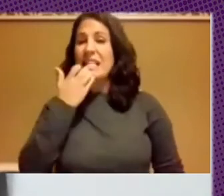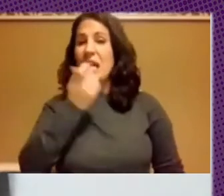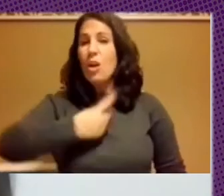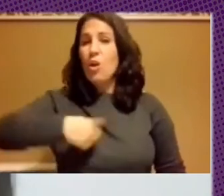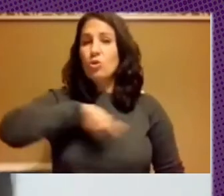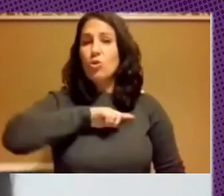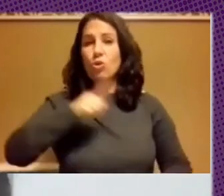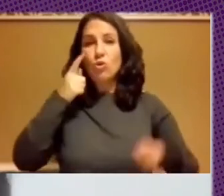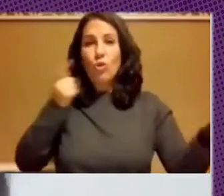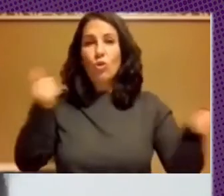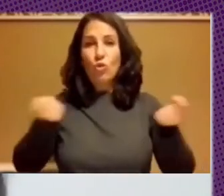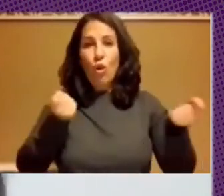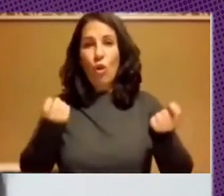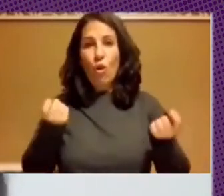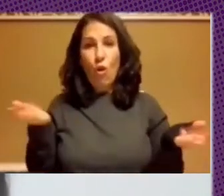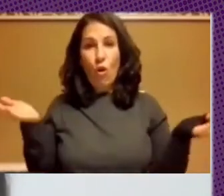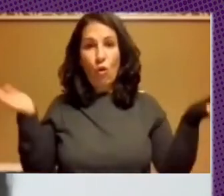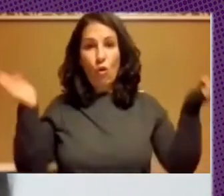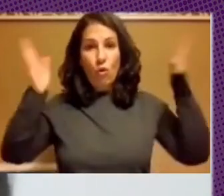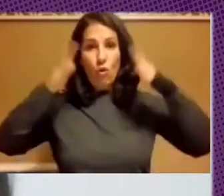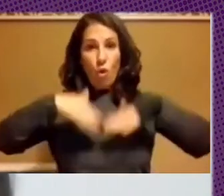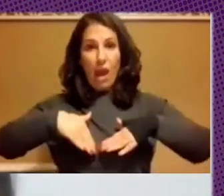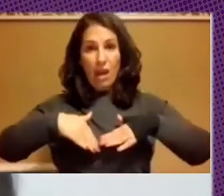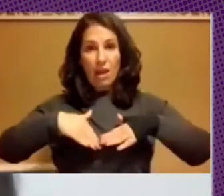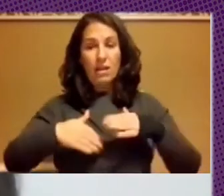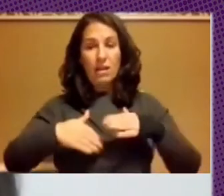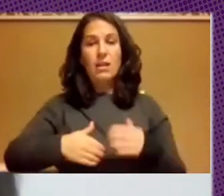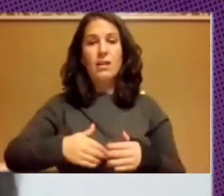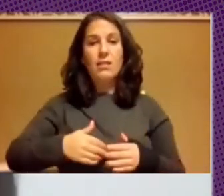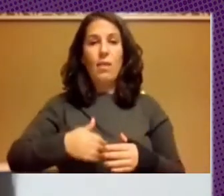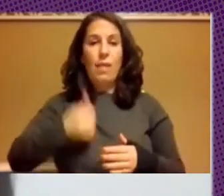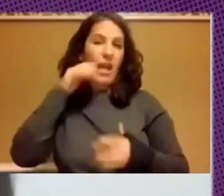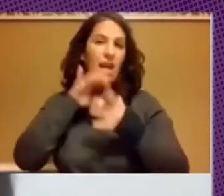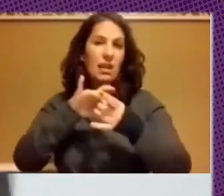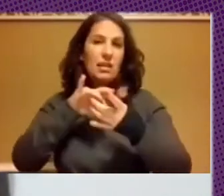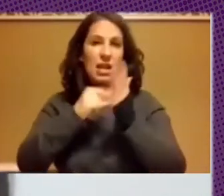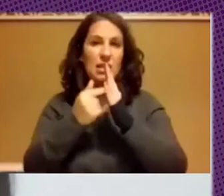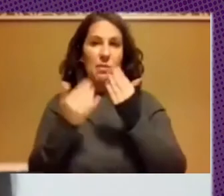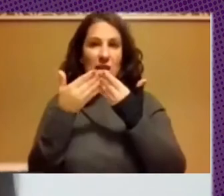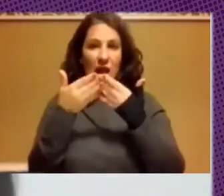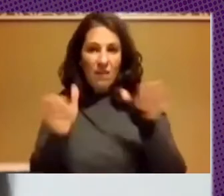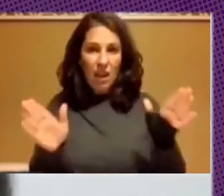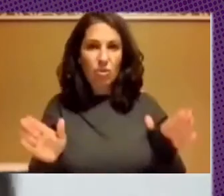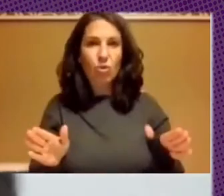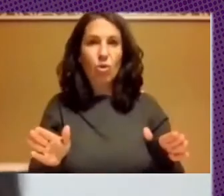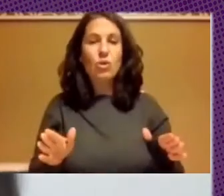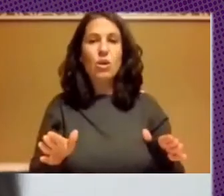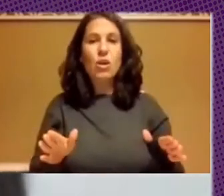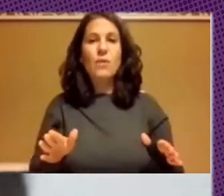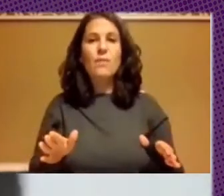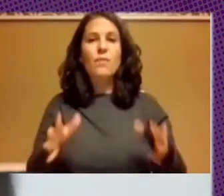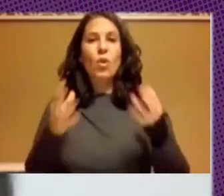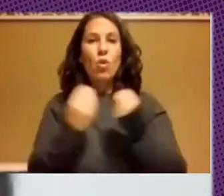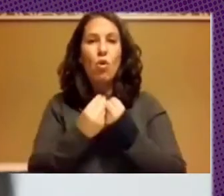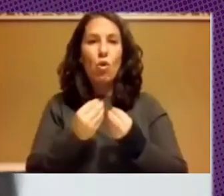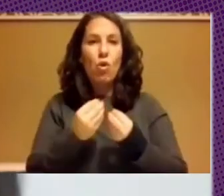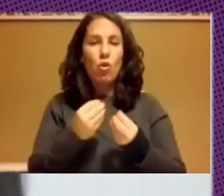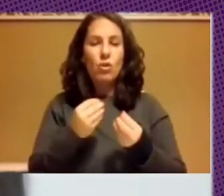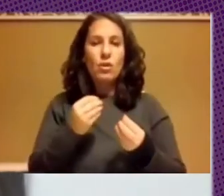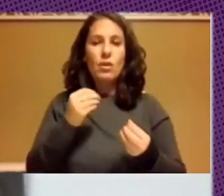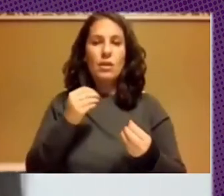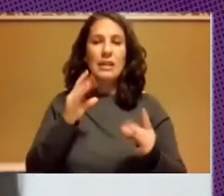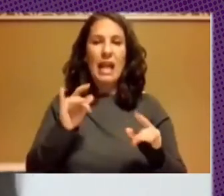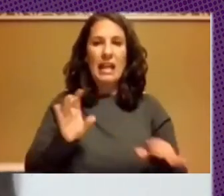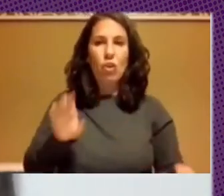control basado en sistemas abiertos y con instalaciones localizadas entre el territorio